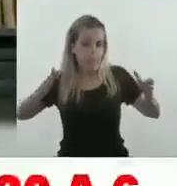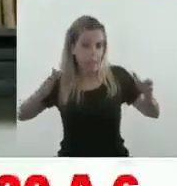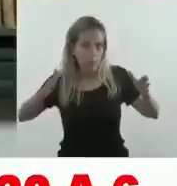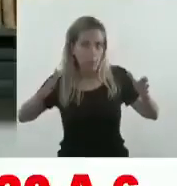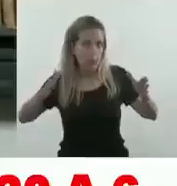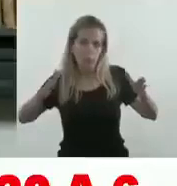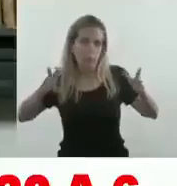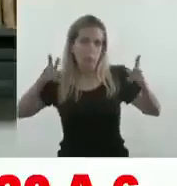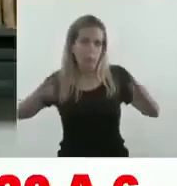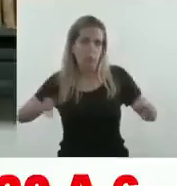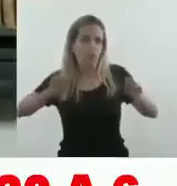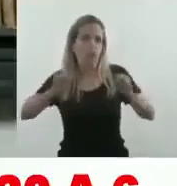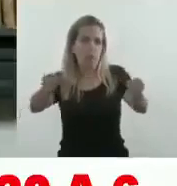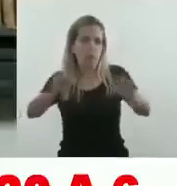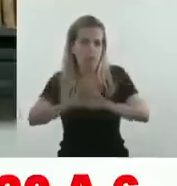sea restringida.